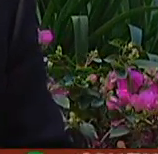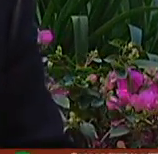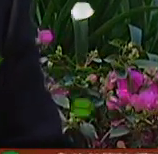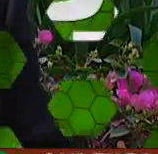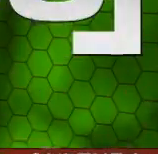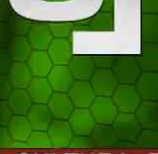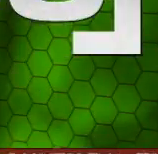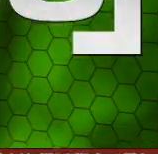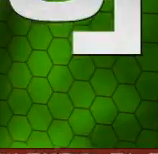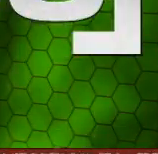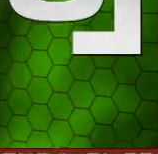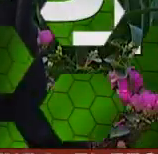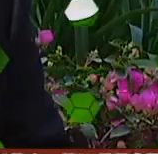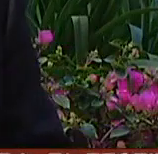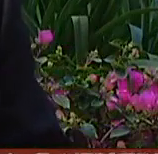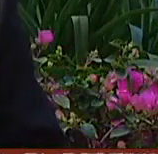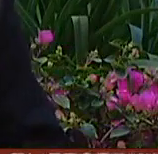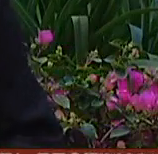esfuerzo